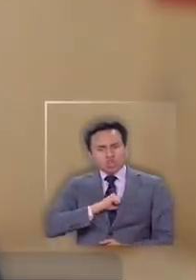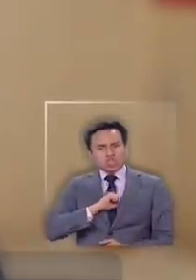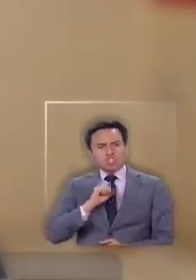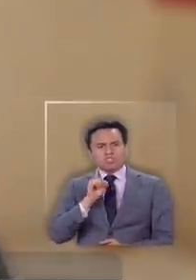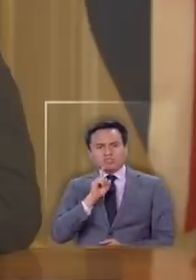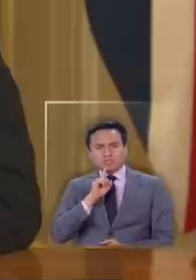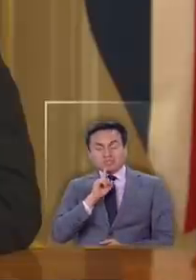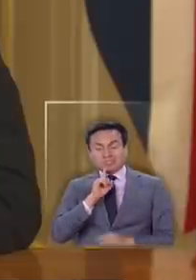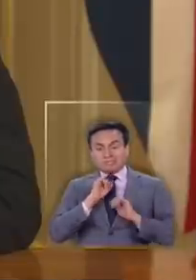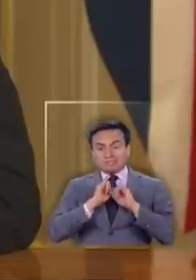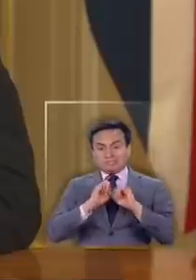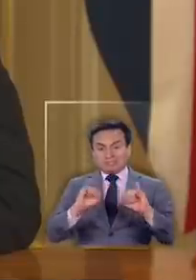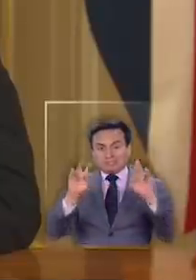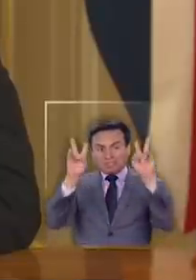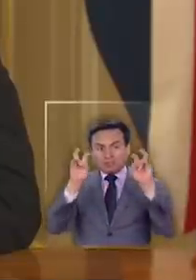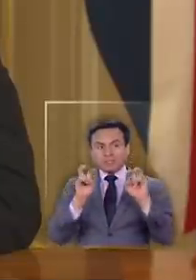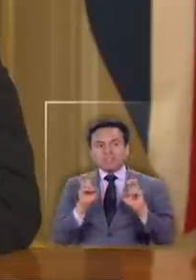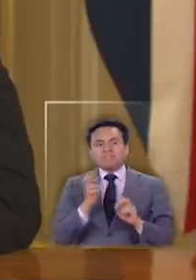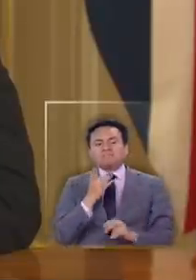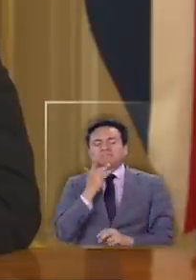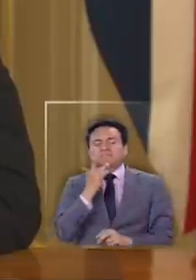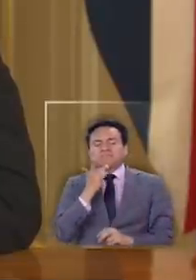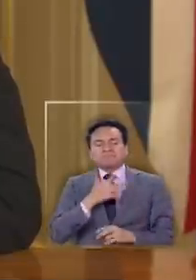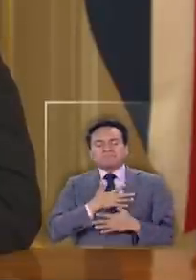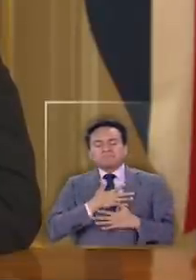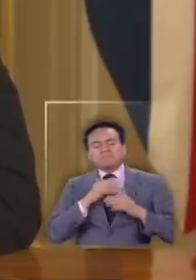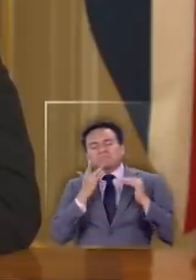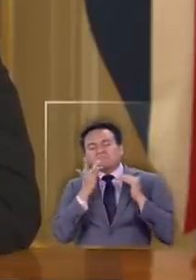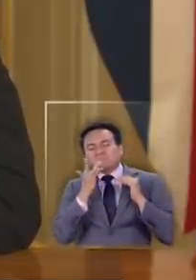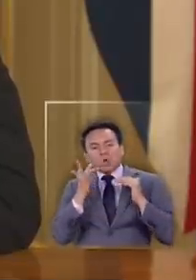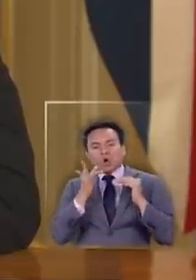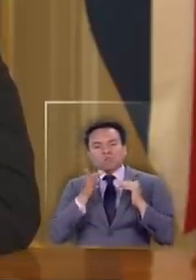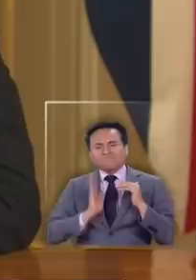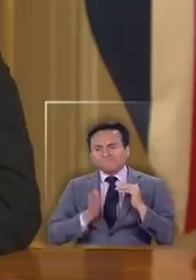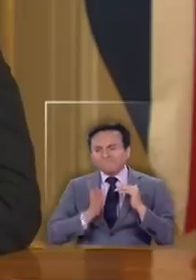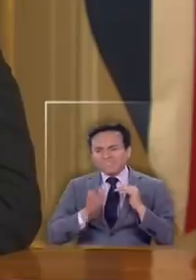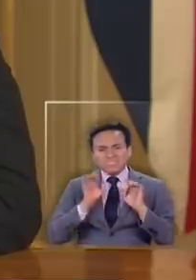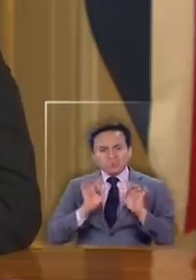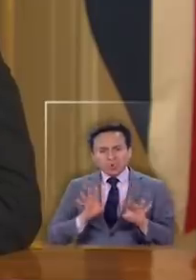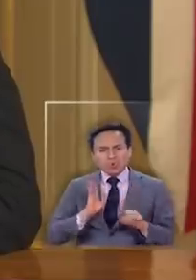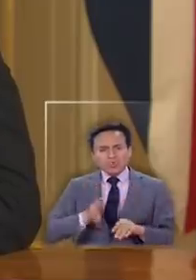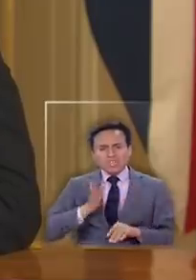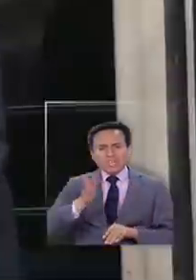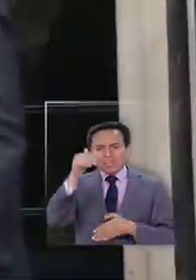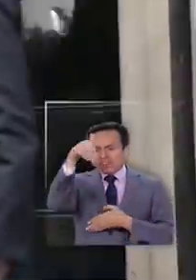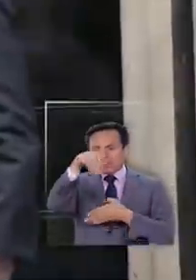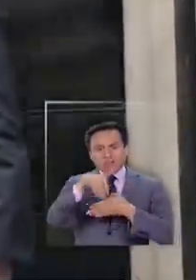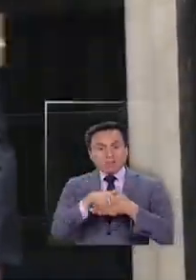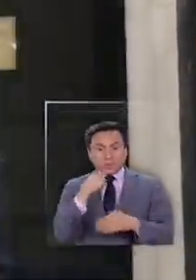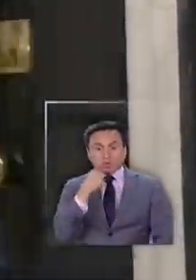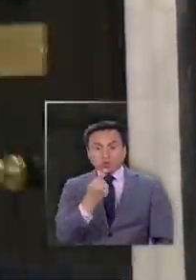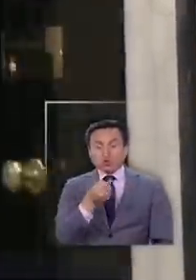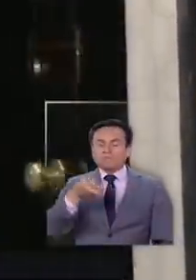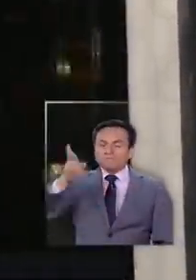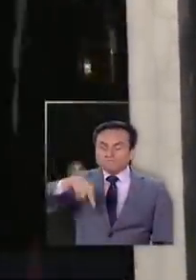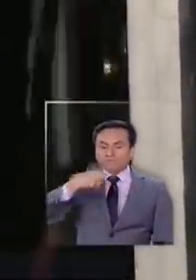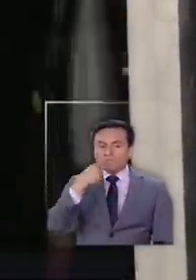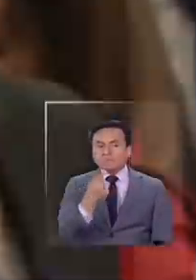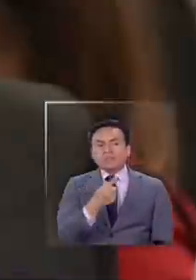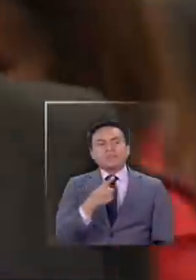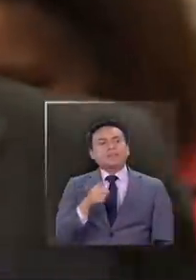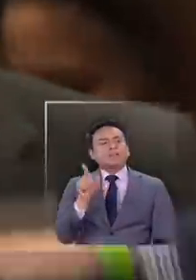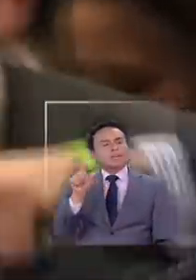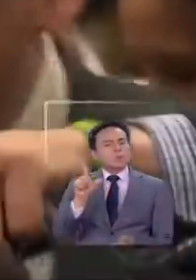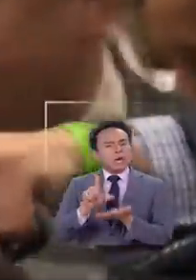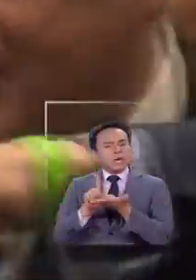Cambiaron el mensaje de síntomas leves a síntomas persistentes. Durante la tarde se le preguntó insistentemente a Downy